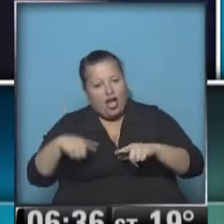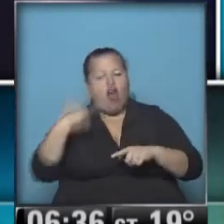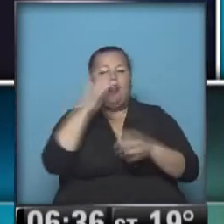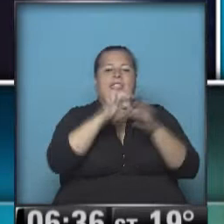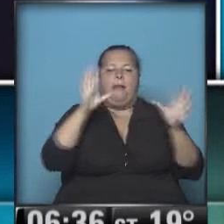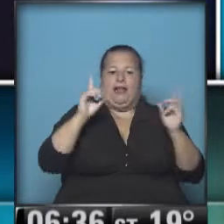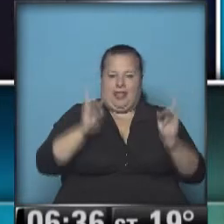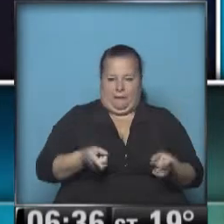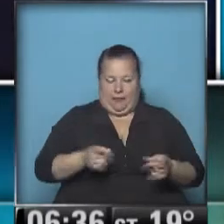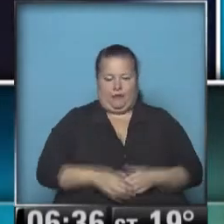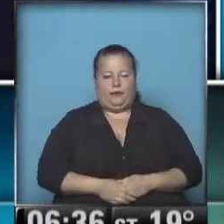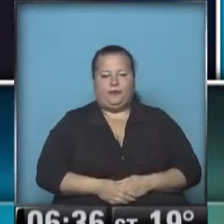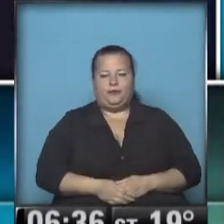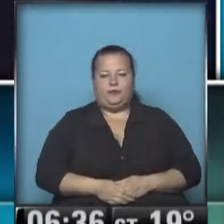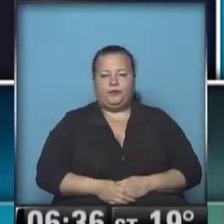independientes.